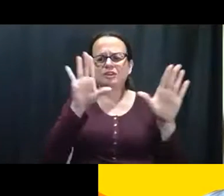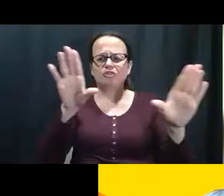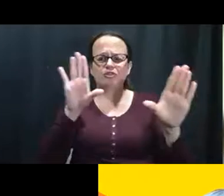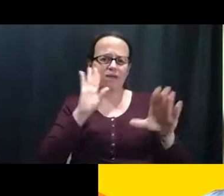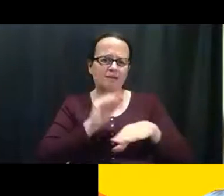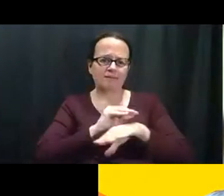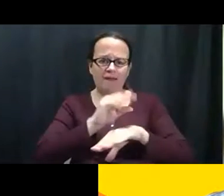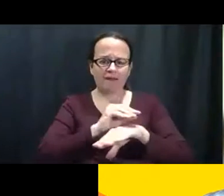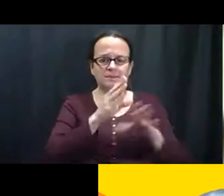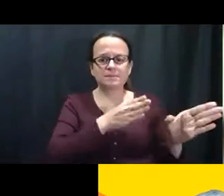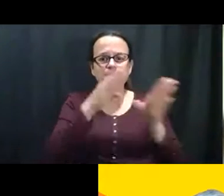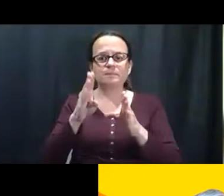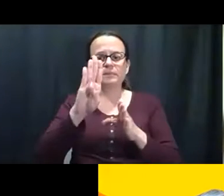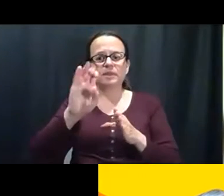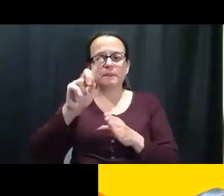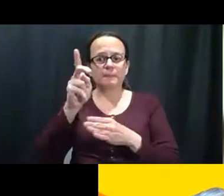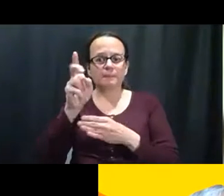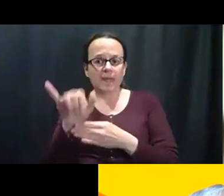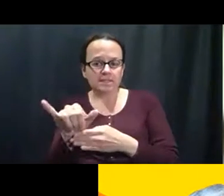James. Eso es un buen consejo.